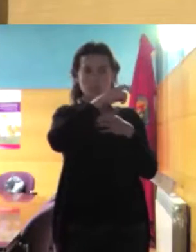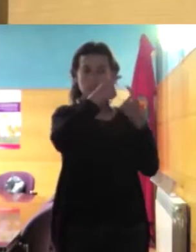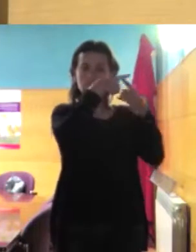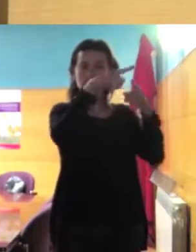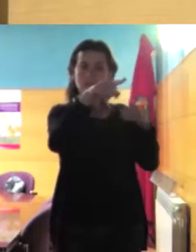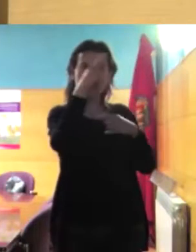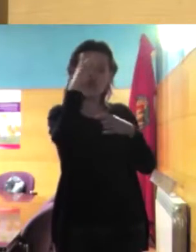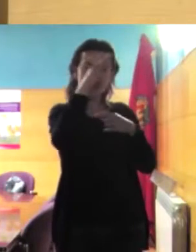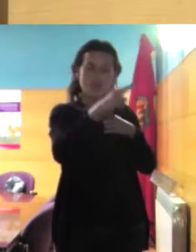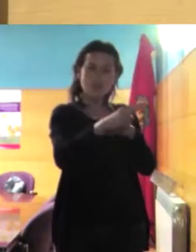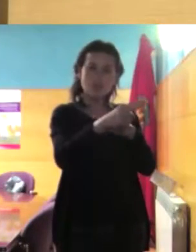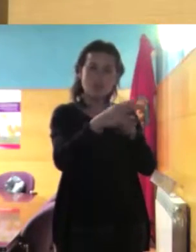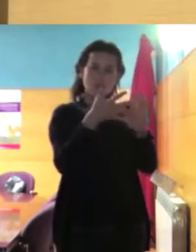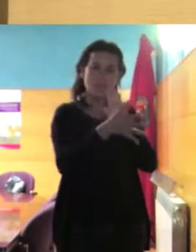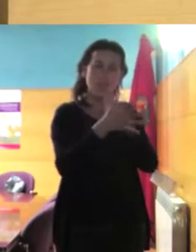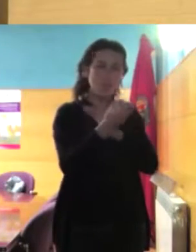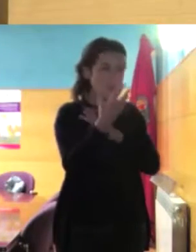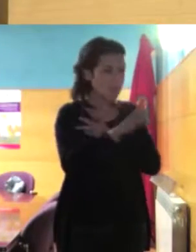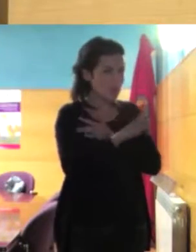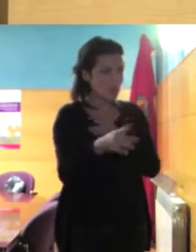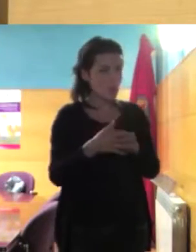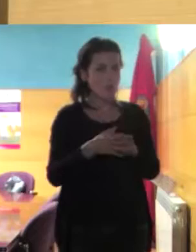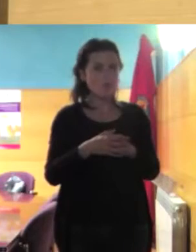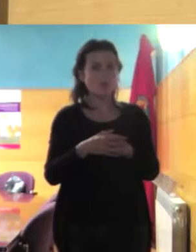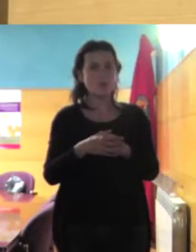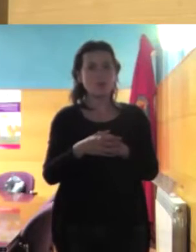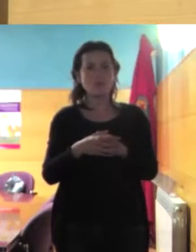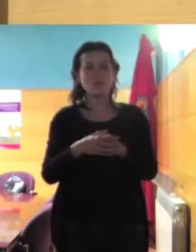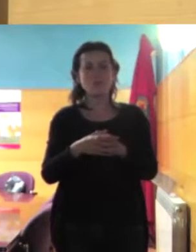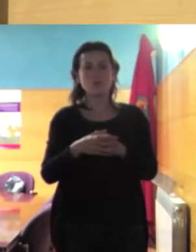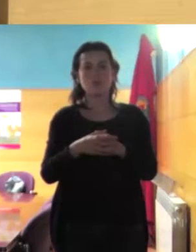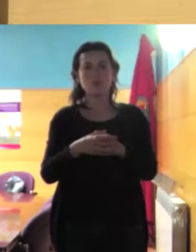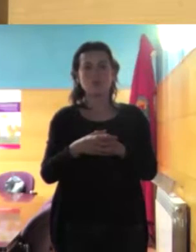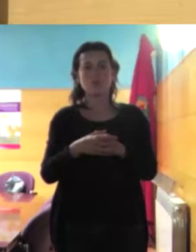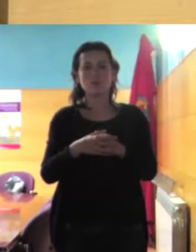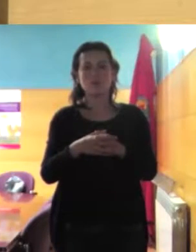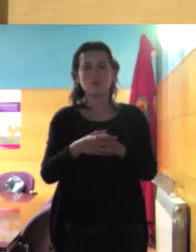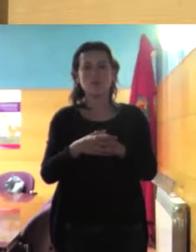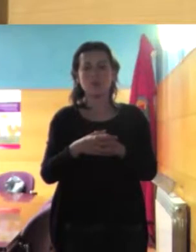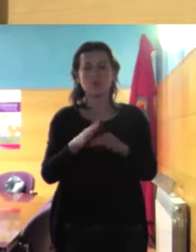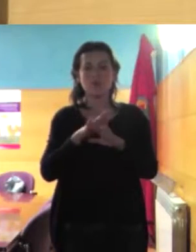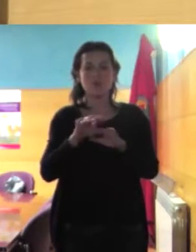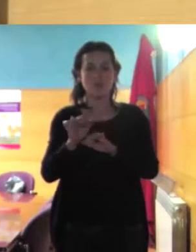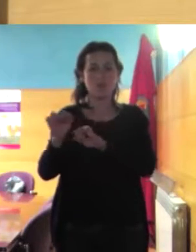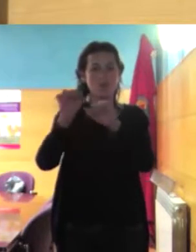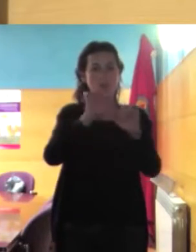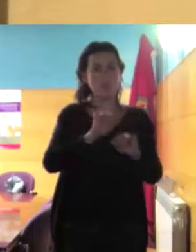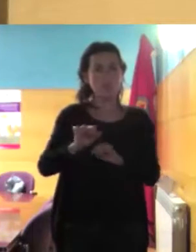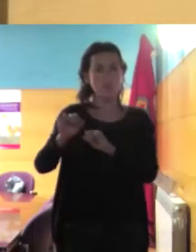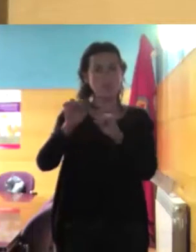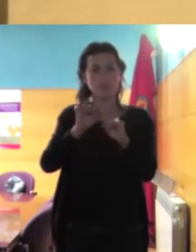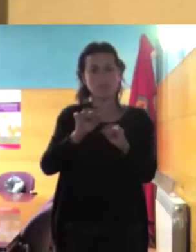identificado no el respeto hacia otras culturas diferentes sino que de alguna forma se está defendiendo que todo vale